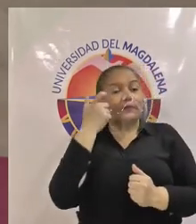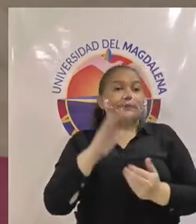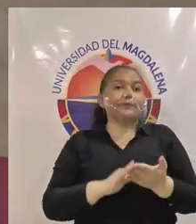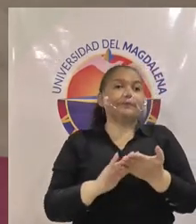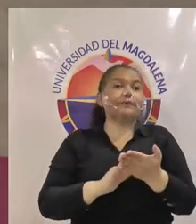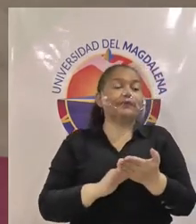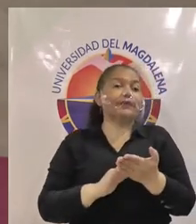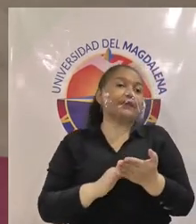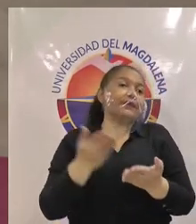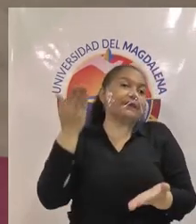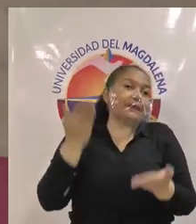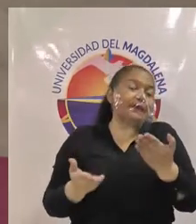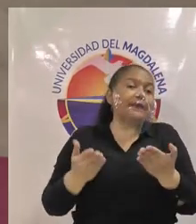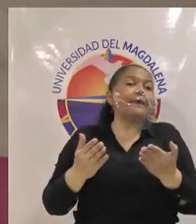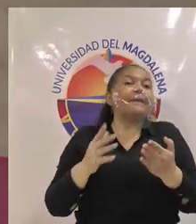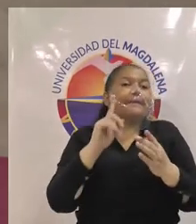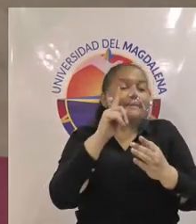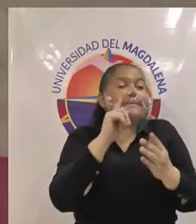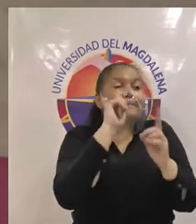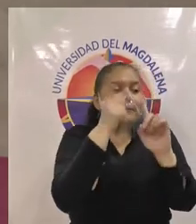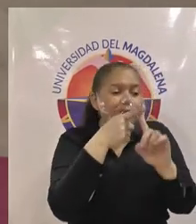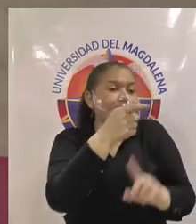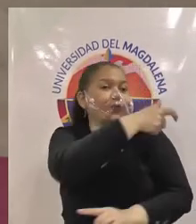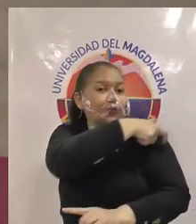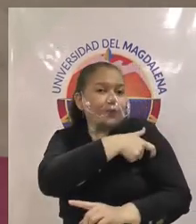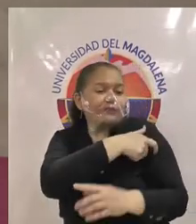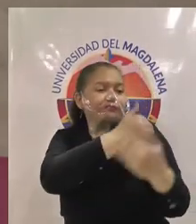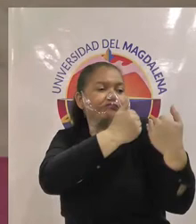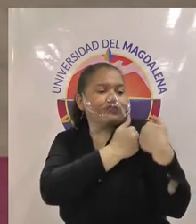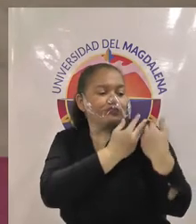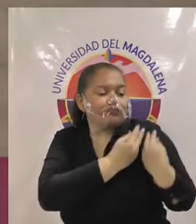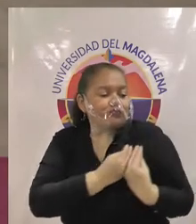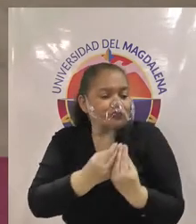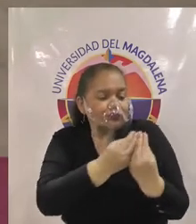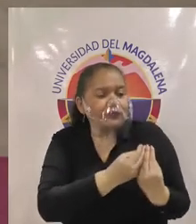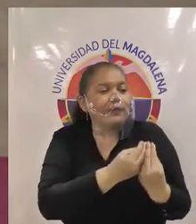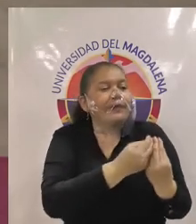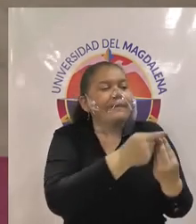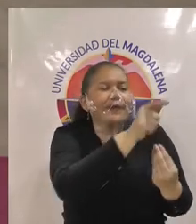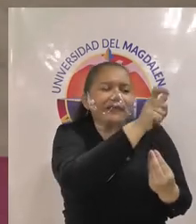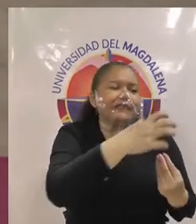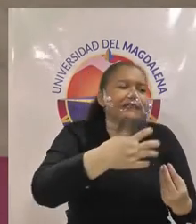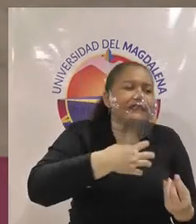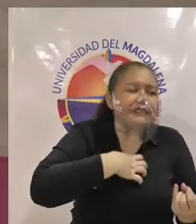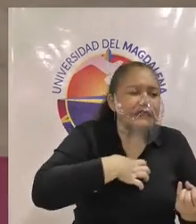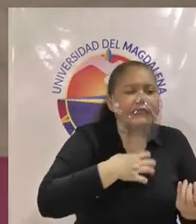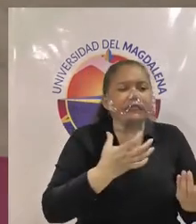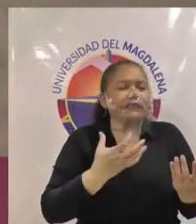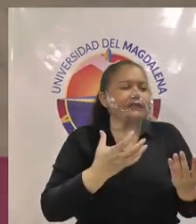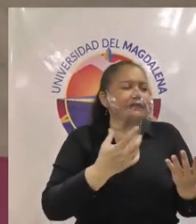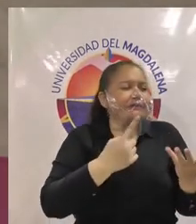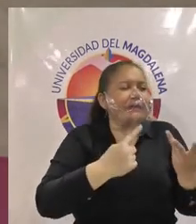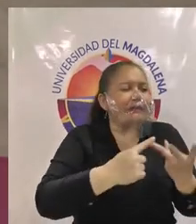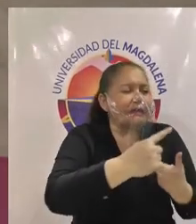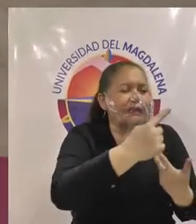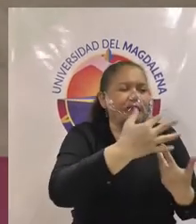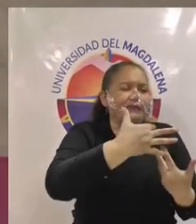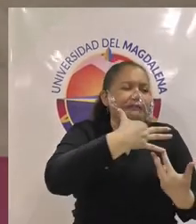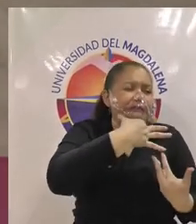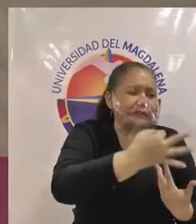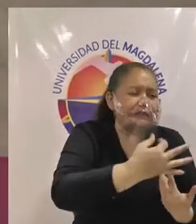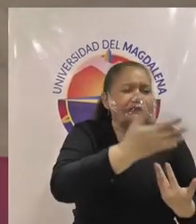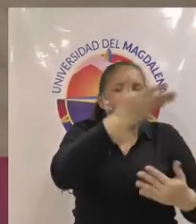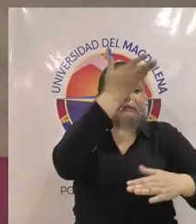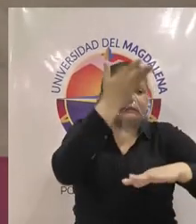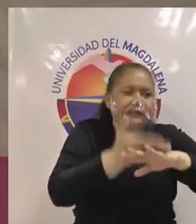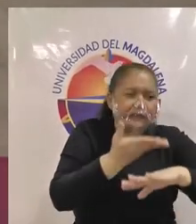el comité estaría enfocado para recoger todas las quejas y peticiones que tenga el estudiantado independientemente de